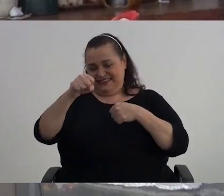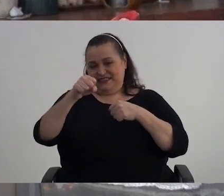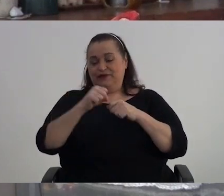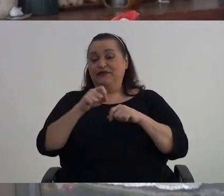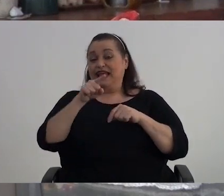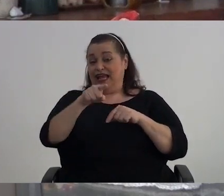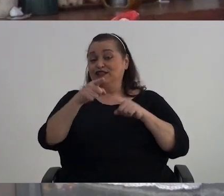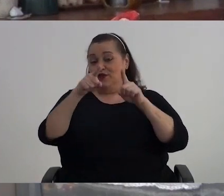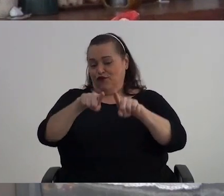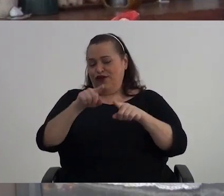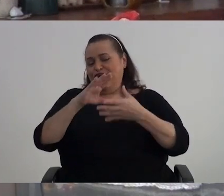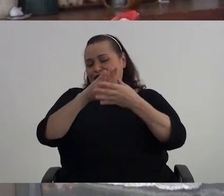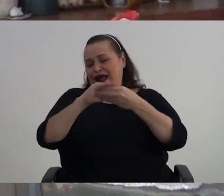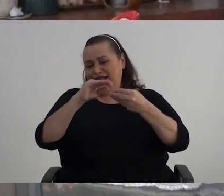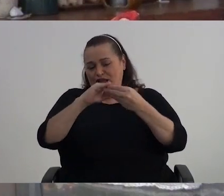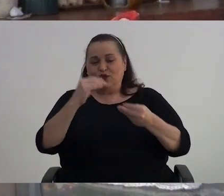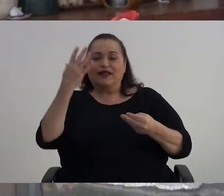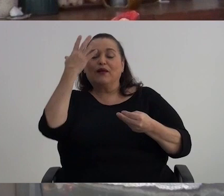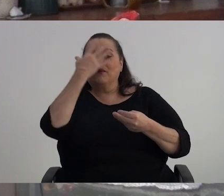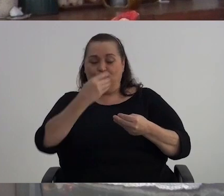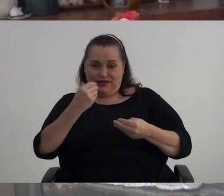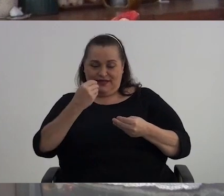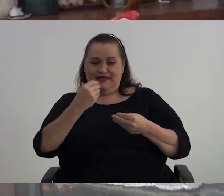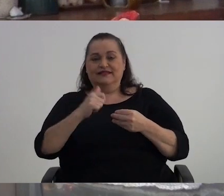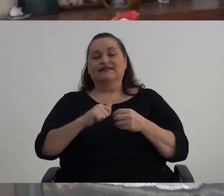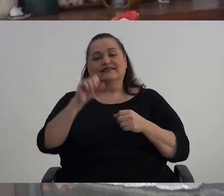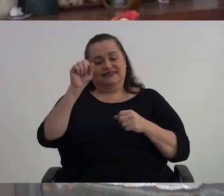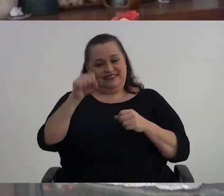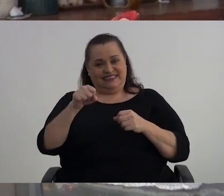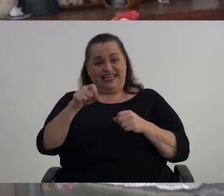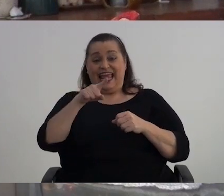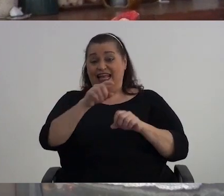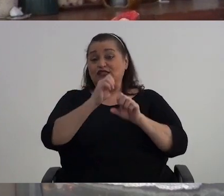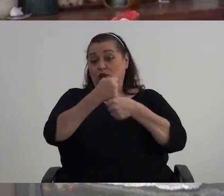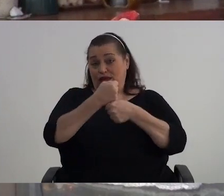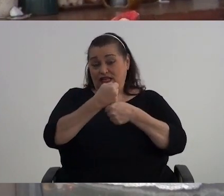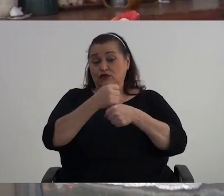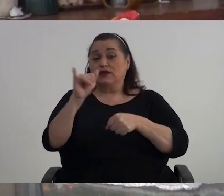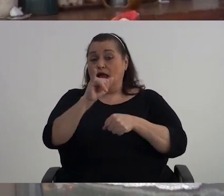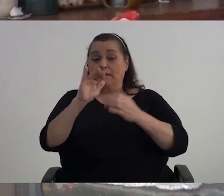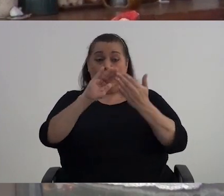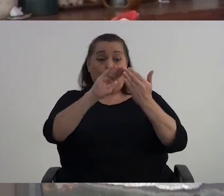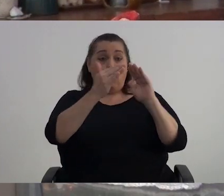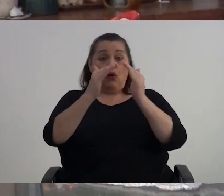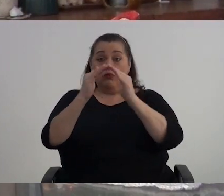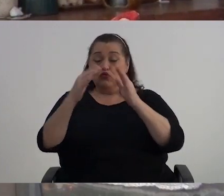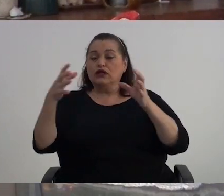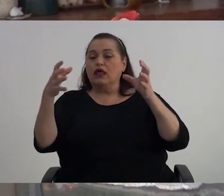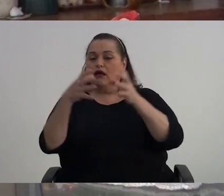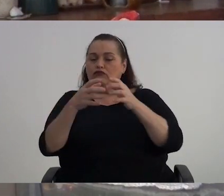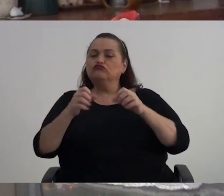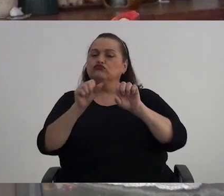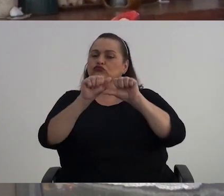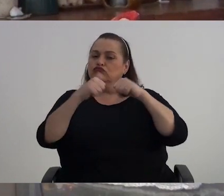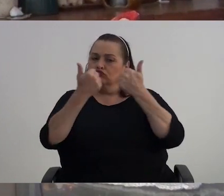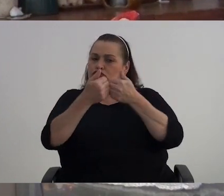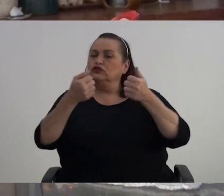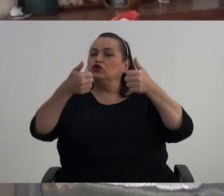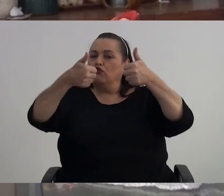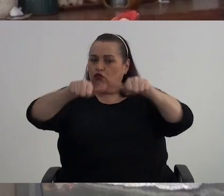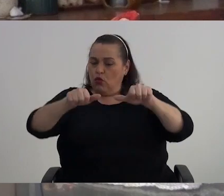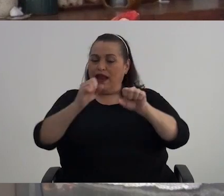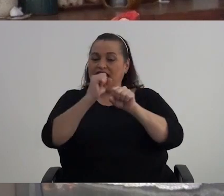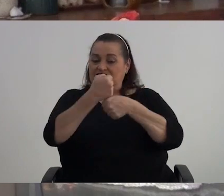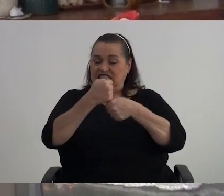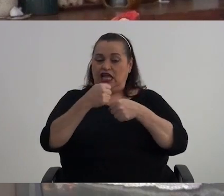eso fue Una anécdota Muy bonita Porque Eso hizo También que La comunidad Se impulsara Hicieran el colegio